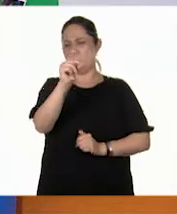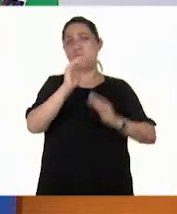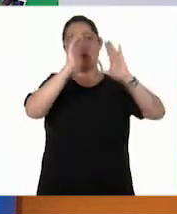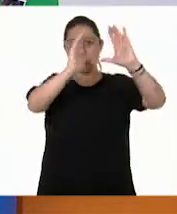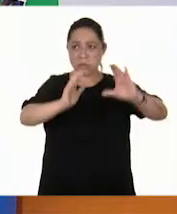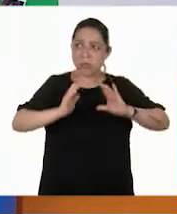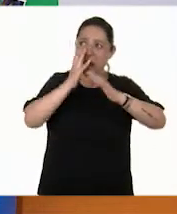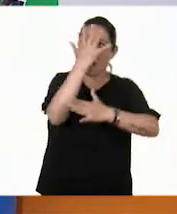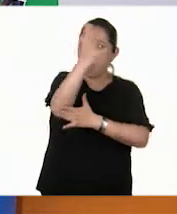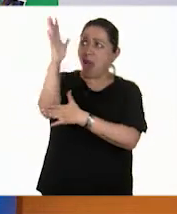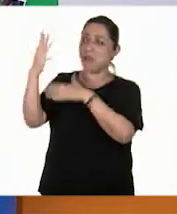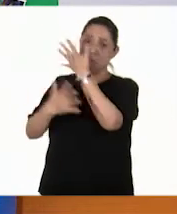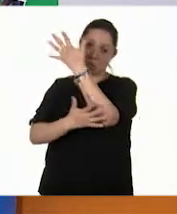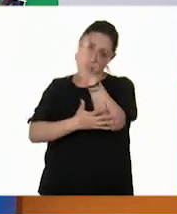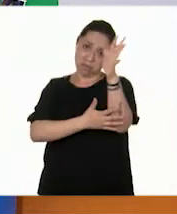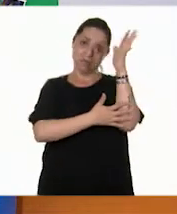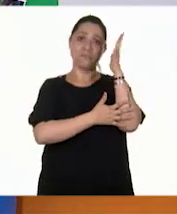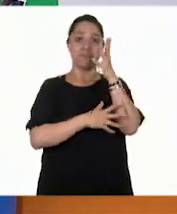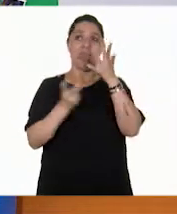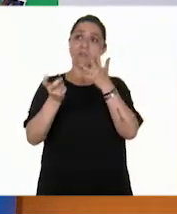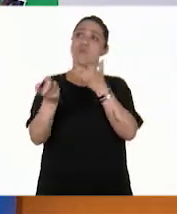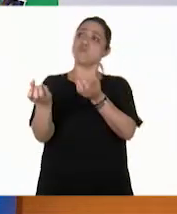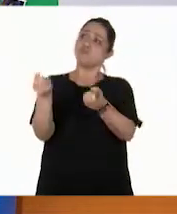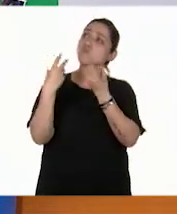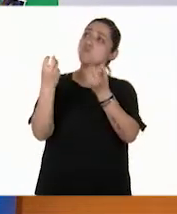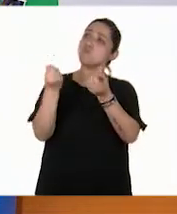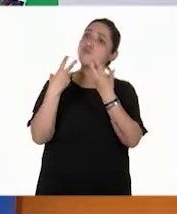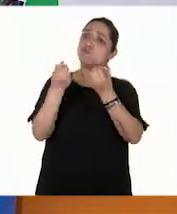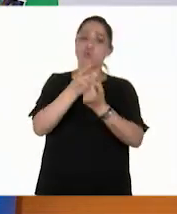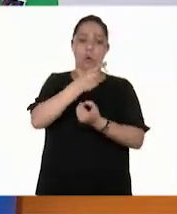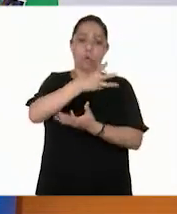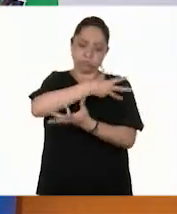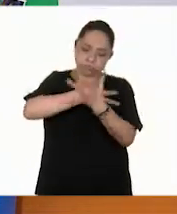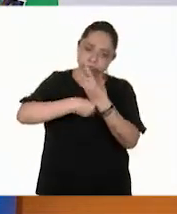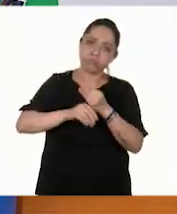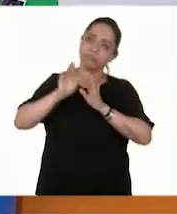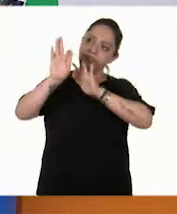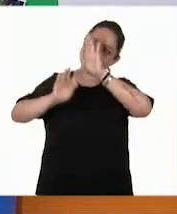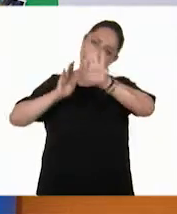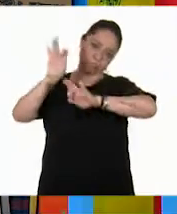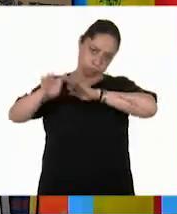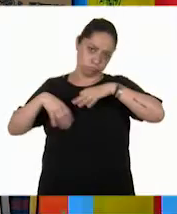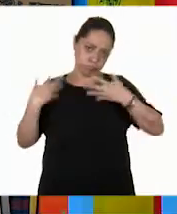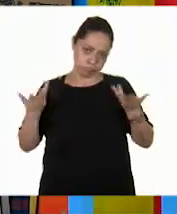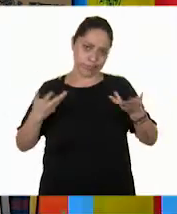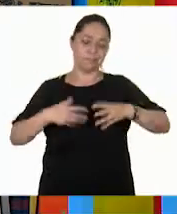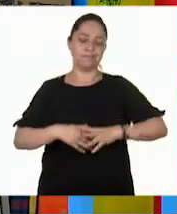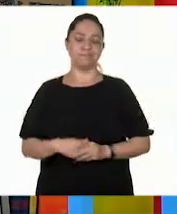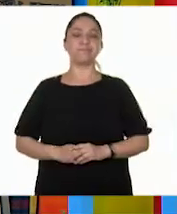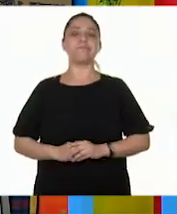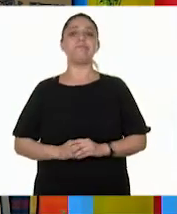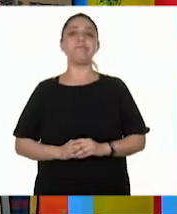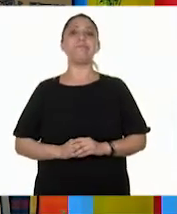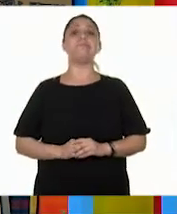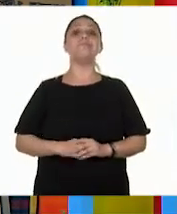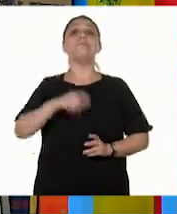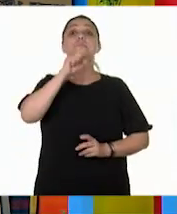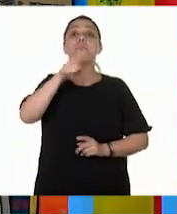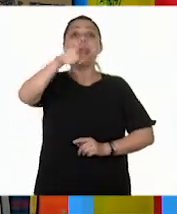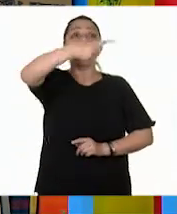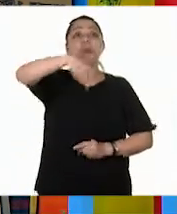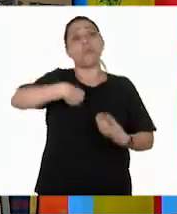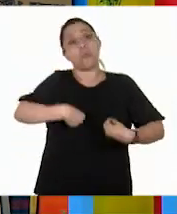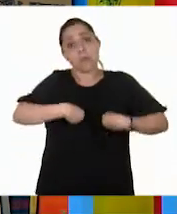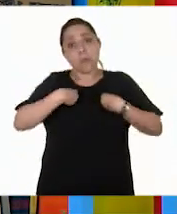que cuidarlos. Ellos dan mucho por nosotros. Nosotros podemos cuidarlos para agradecerles. Y tenemos que respetarlos. Son seres vivos.